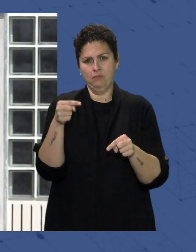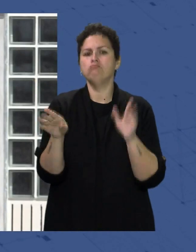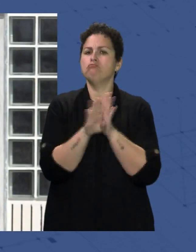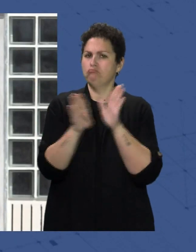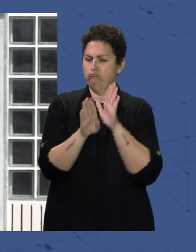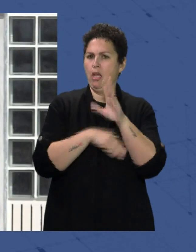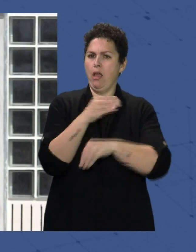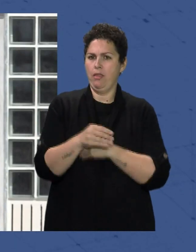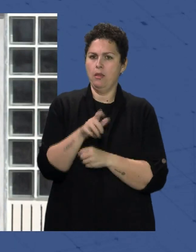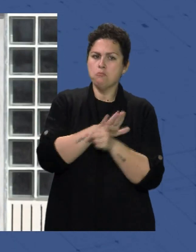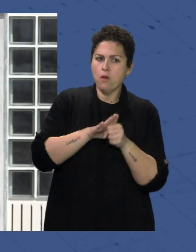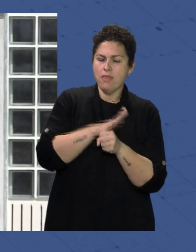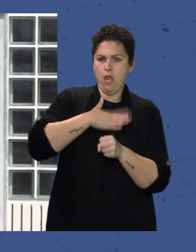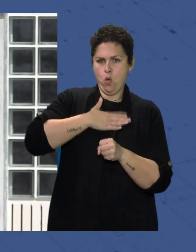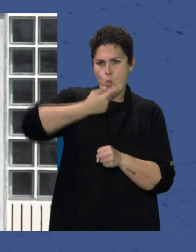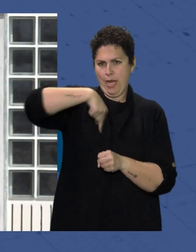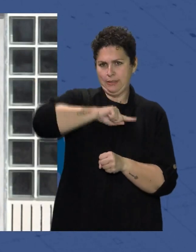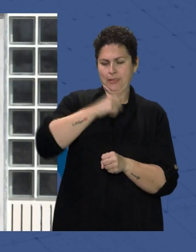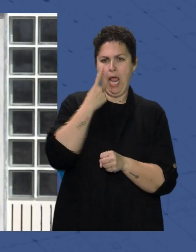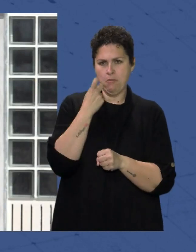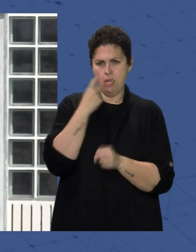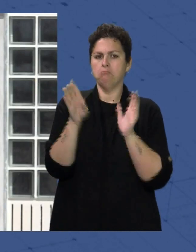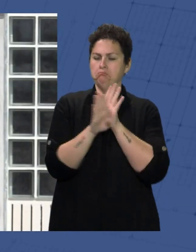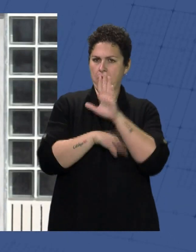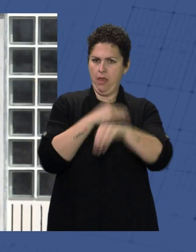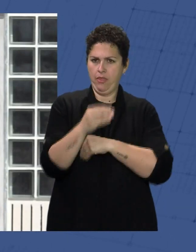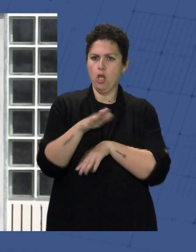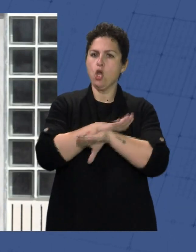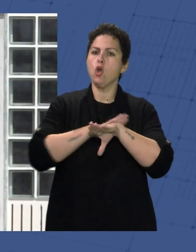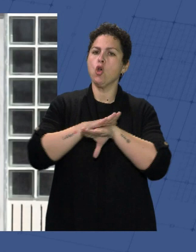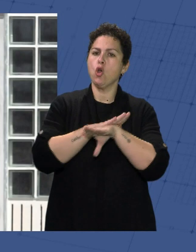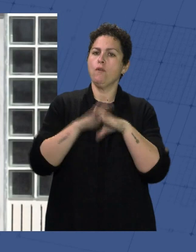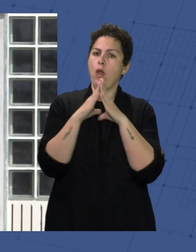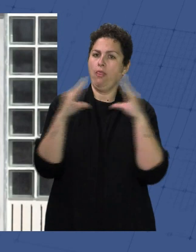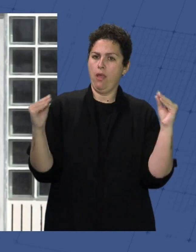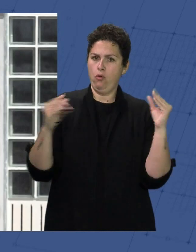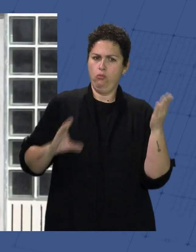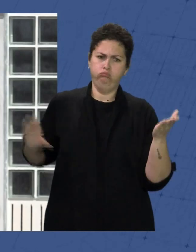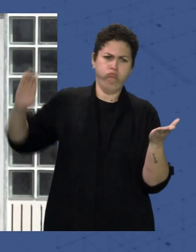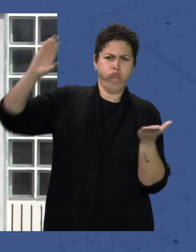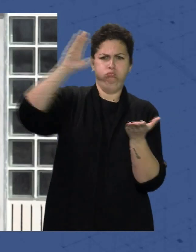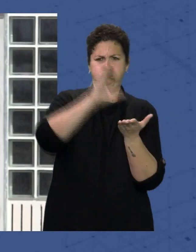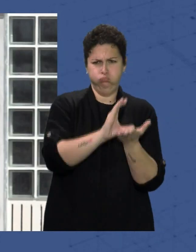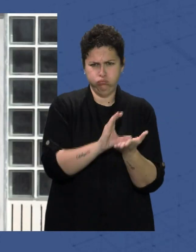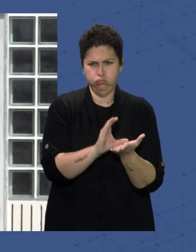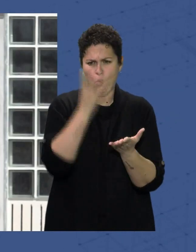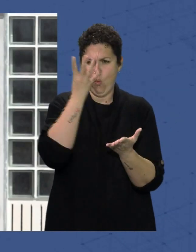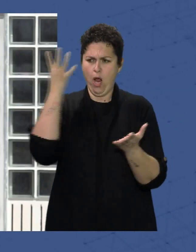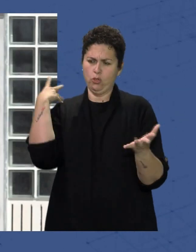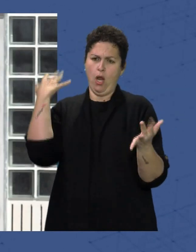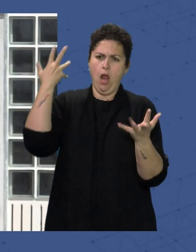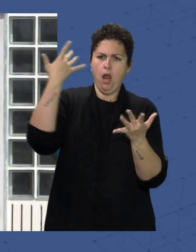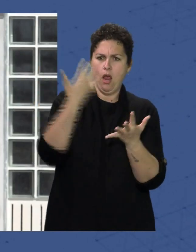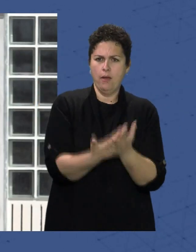provincia En nuestra provincia En Almería El gobierno andaluza Ha invertido A lo largo de los últimos Cuatro años